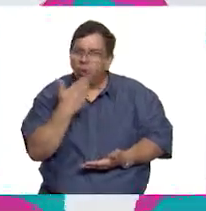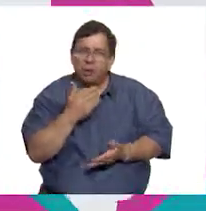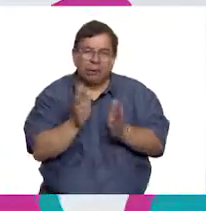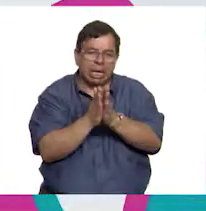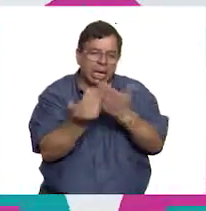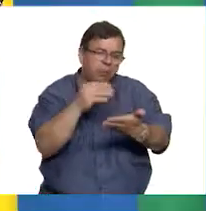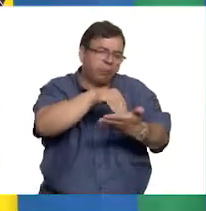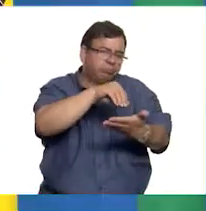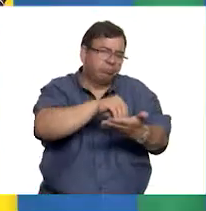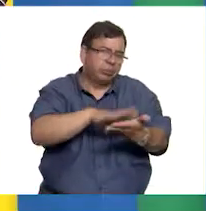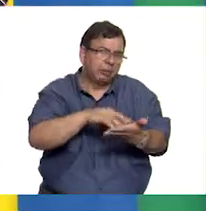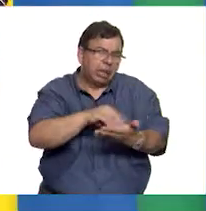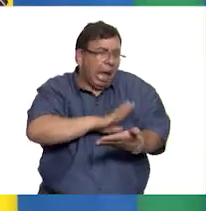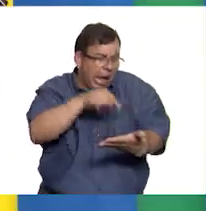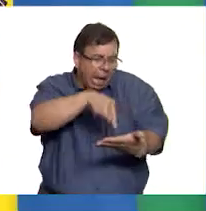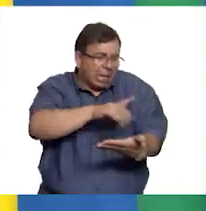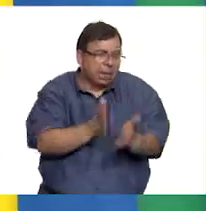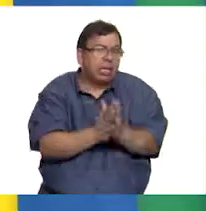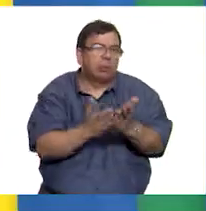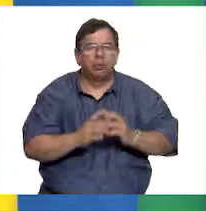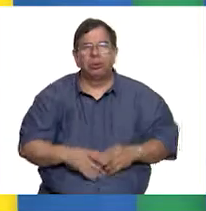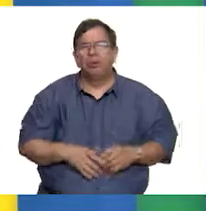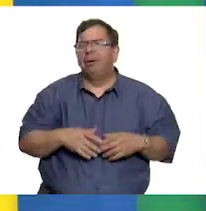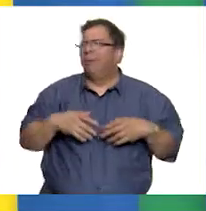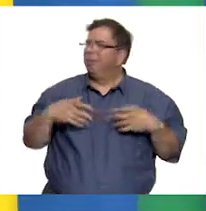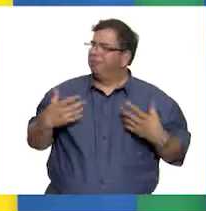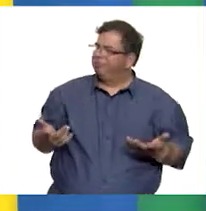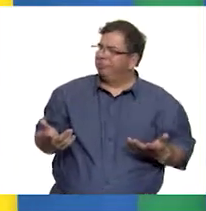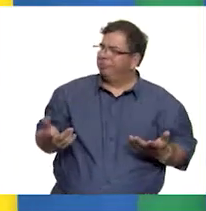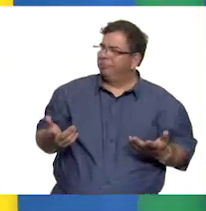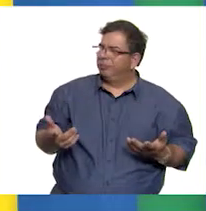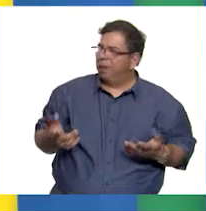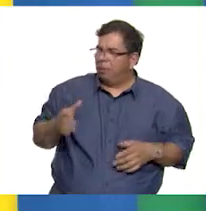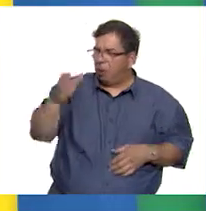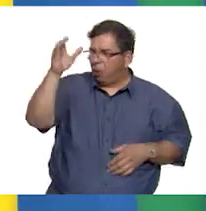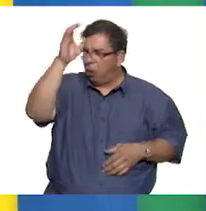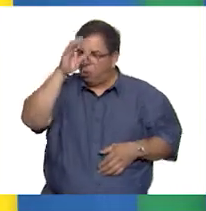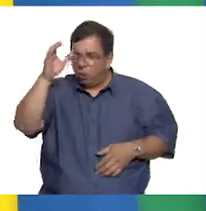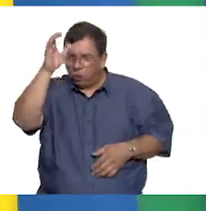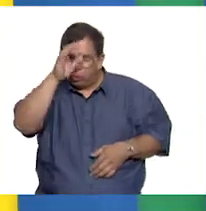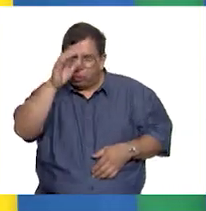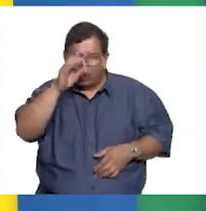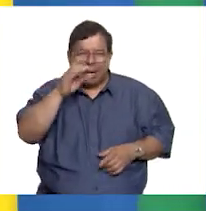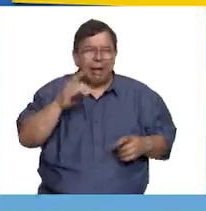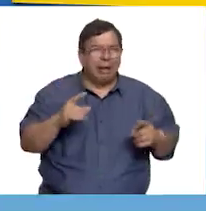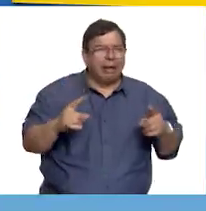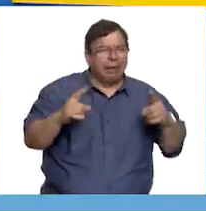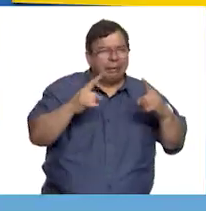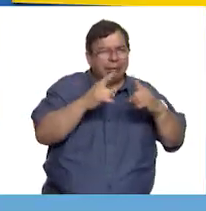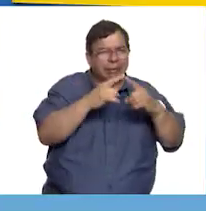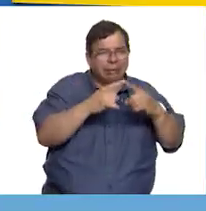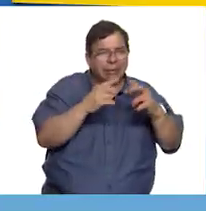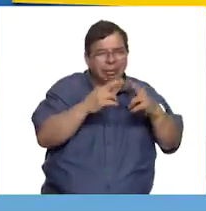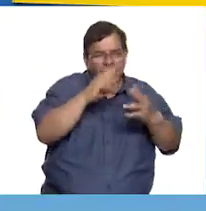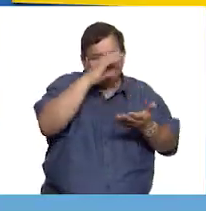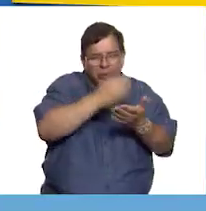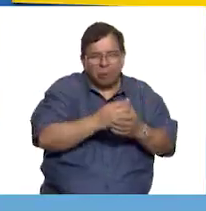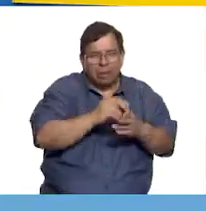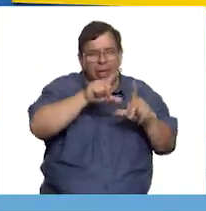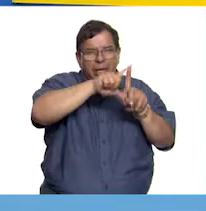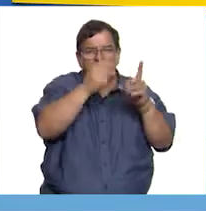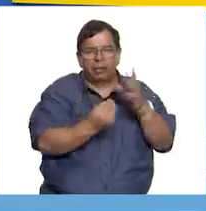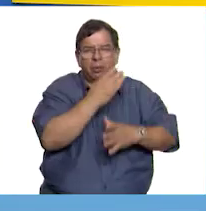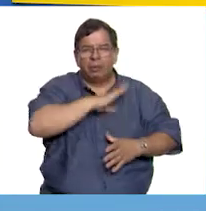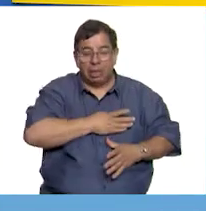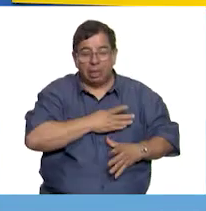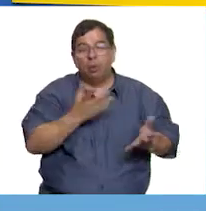¿Y qué nos puedes decir sobre la relación entre la cultura y la iglesia novohispana? La importancia de la